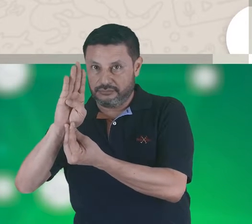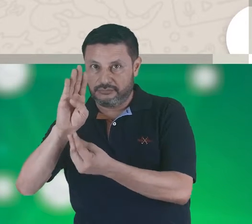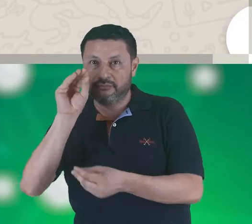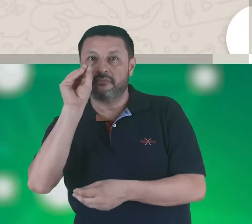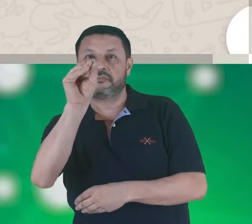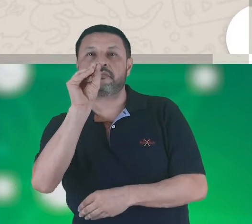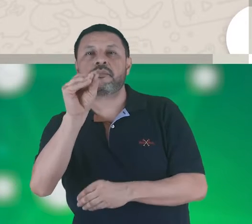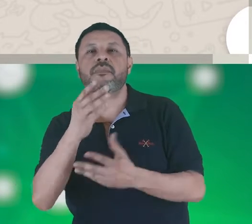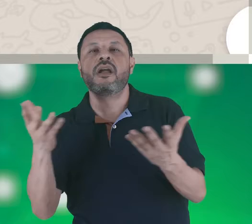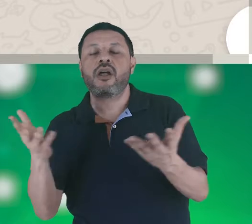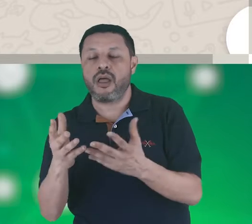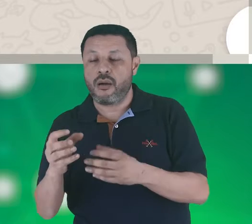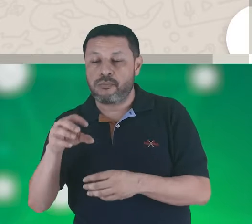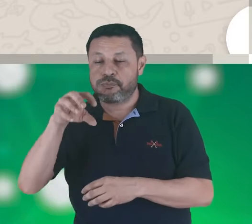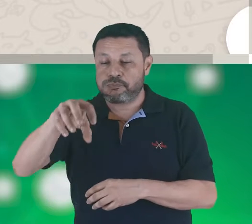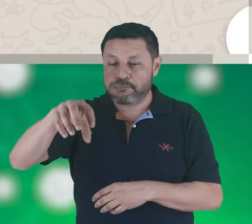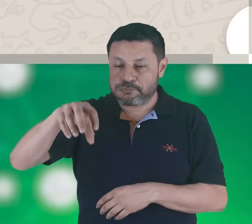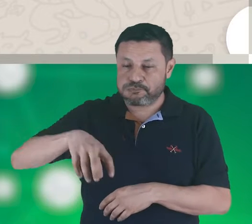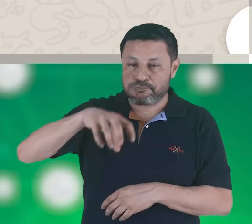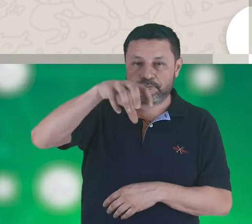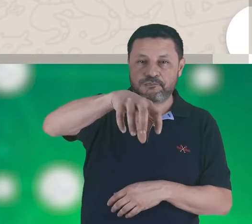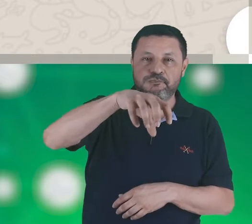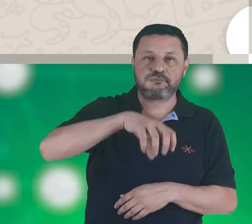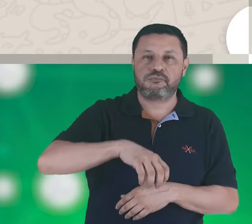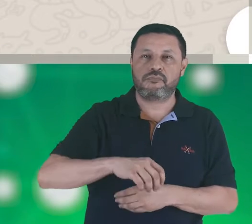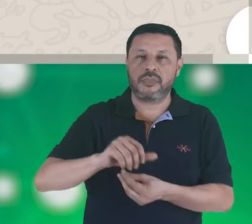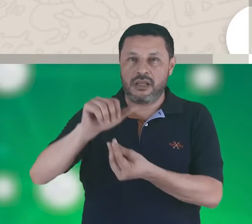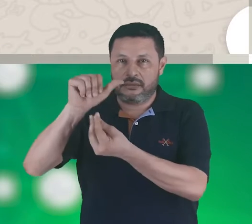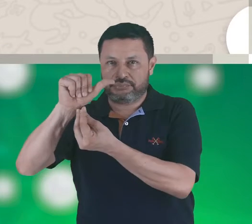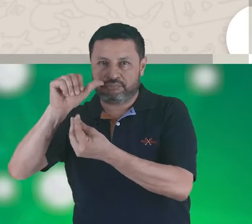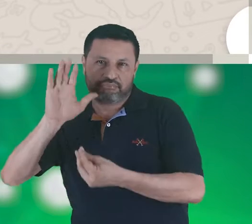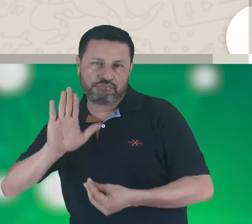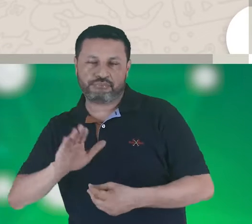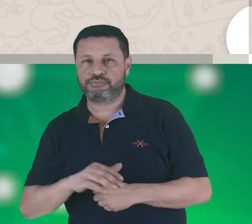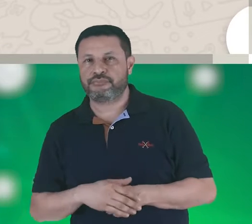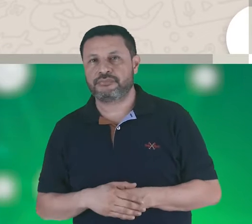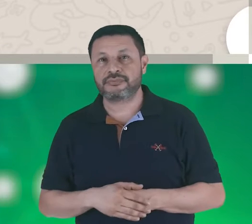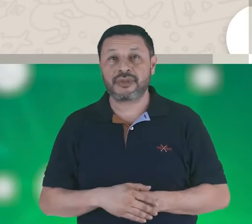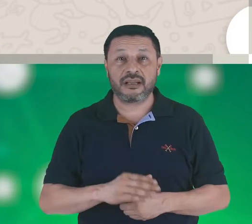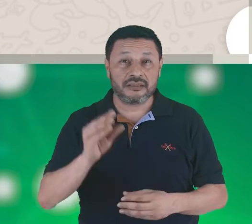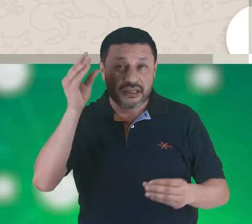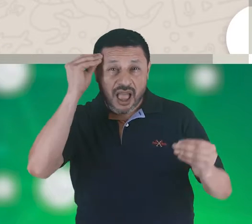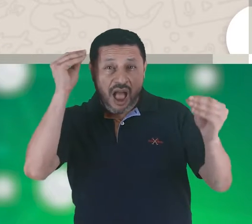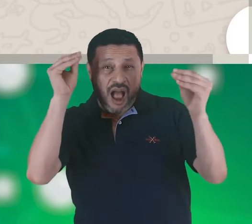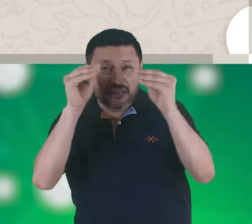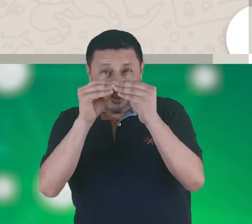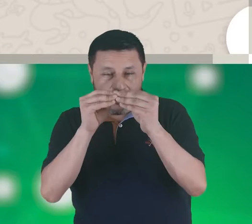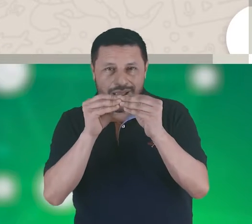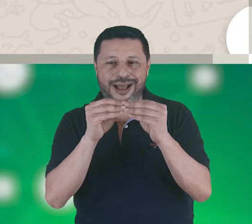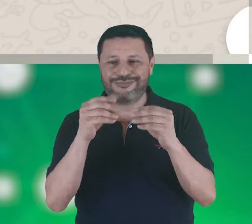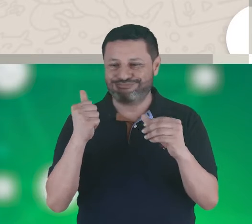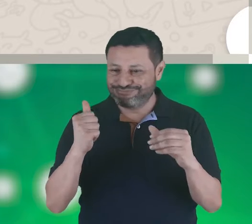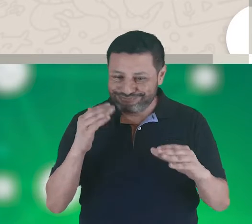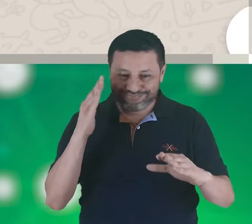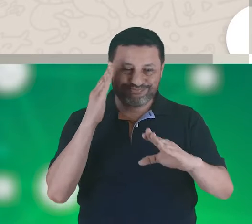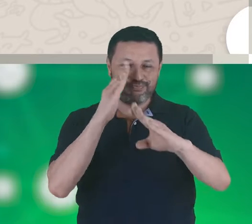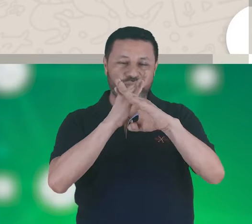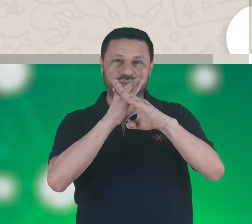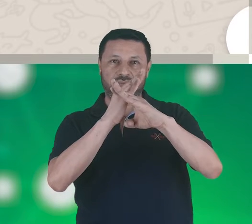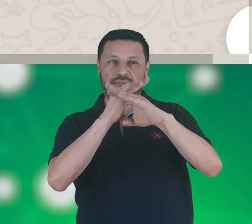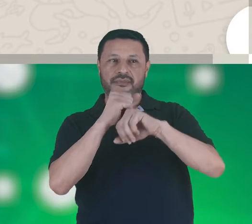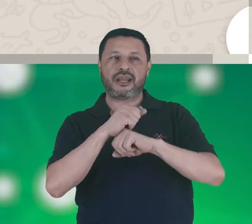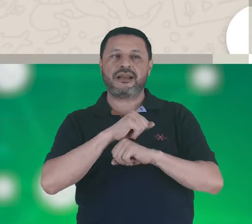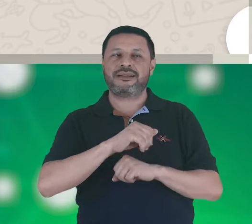indica la zona donde se supone lanzó el equipo A. Si acierta, se toma como un